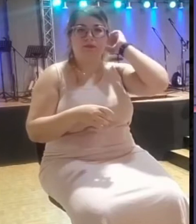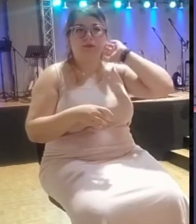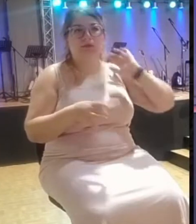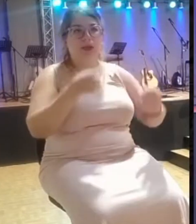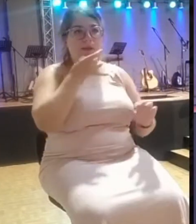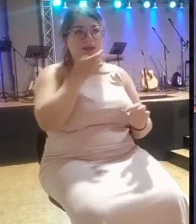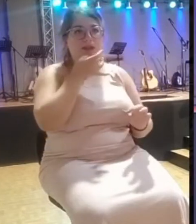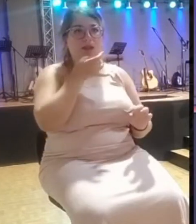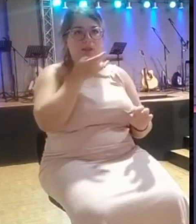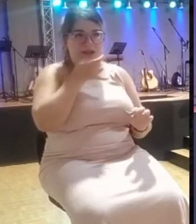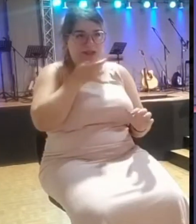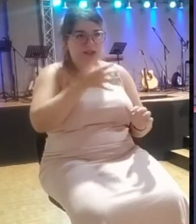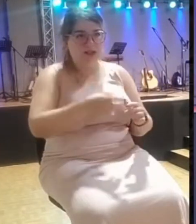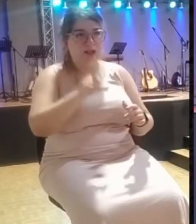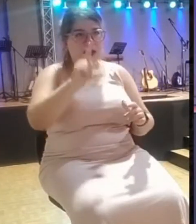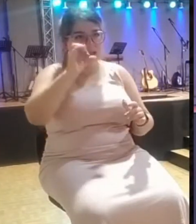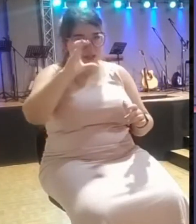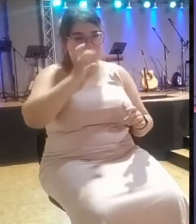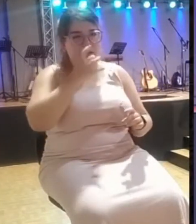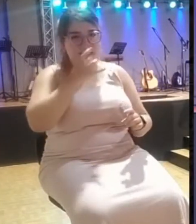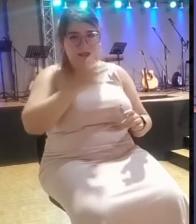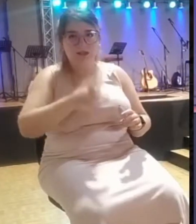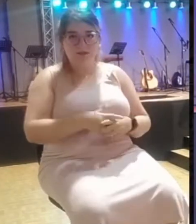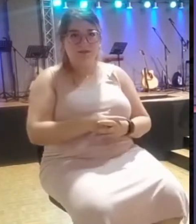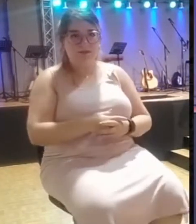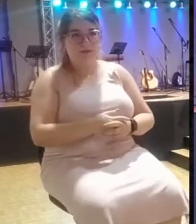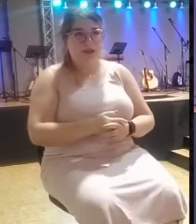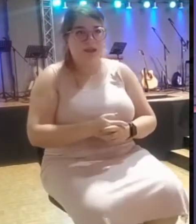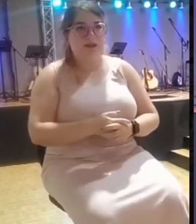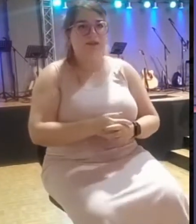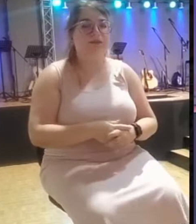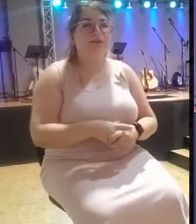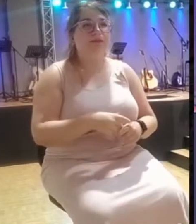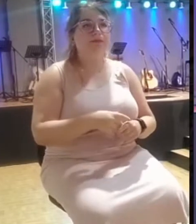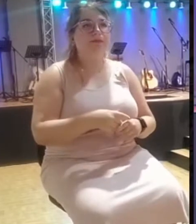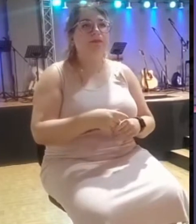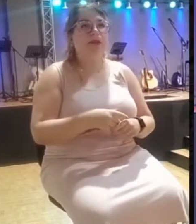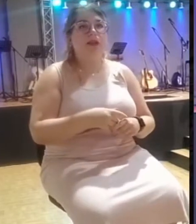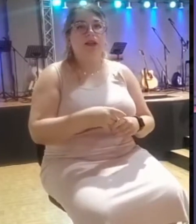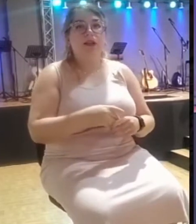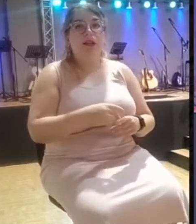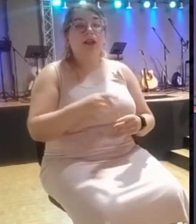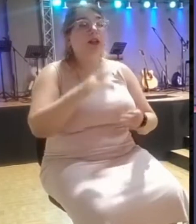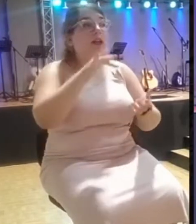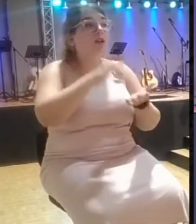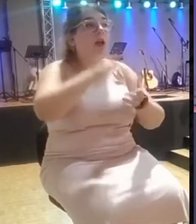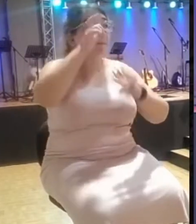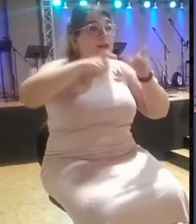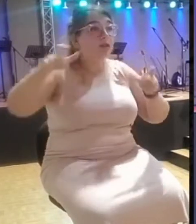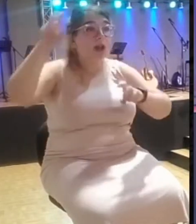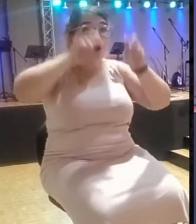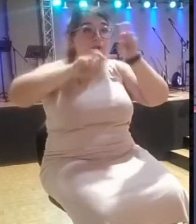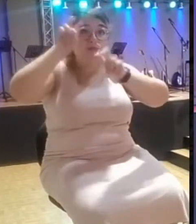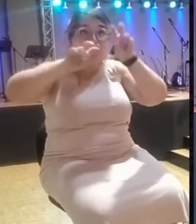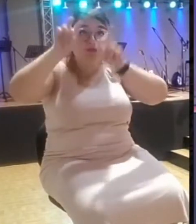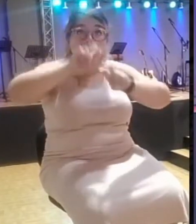y yo, a mi juicio, creo que ha habido un cambio de bendición. Porque cuando la gente busca a Dios, aunque